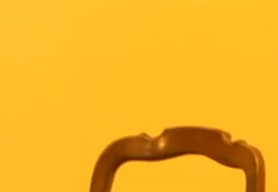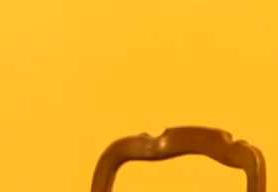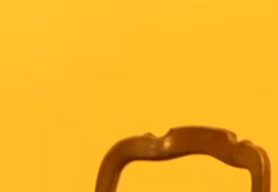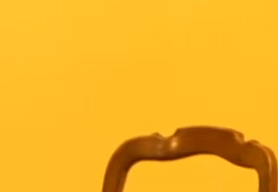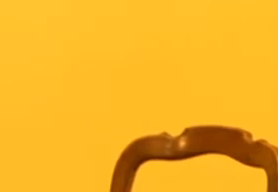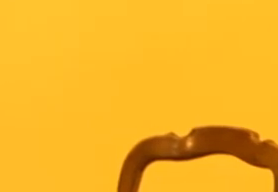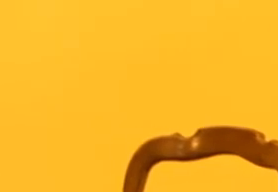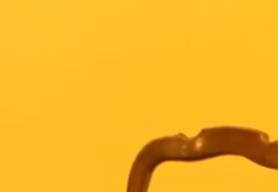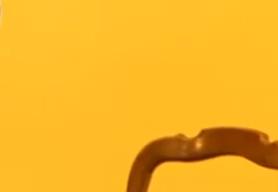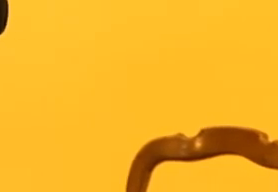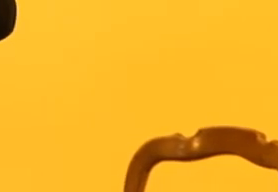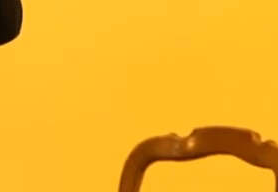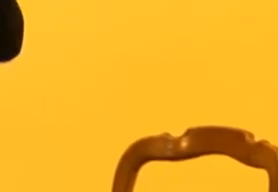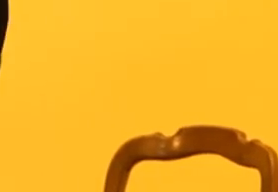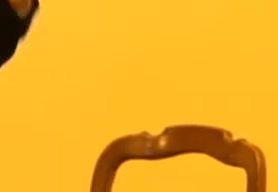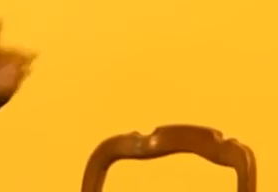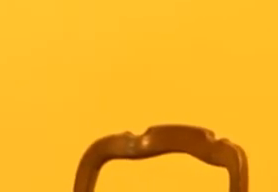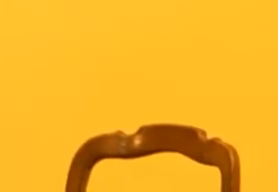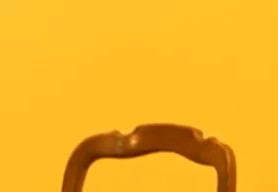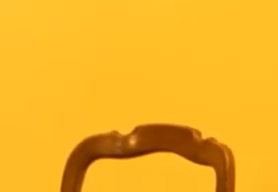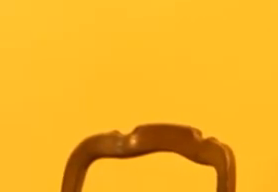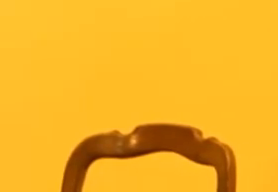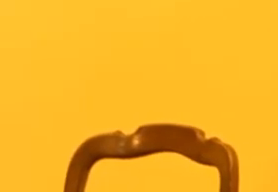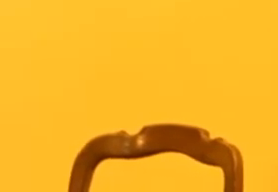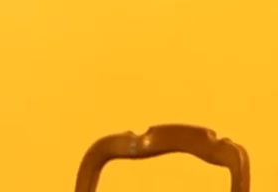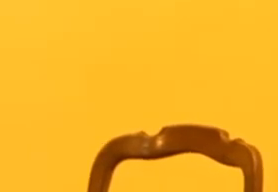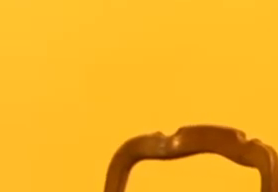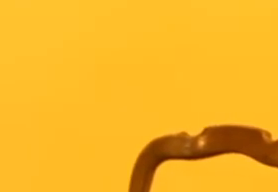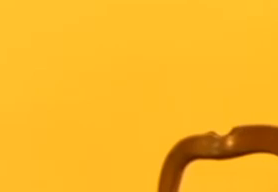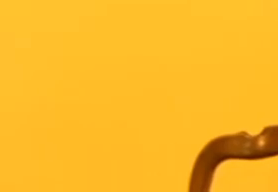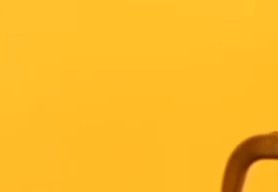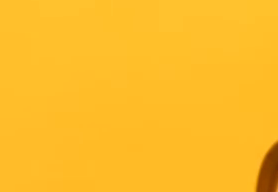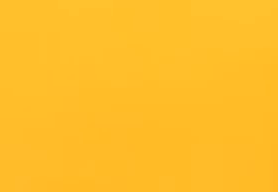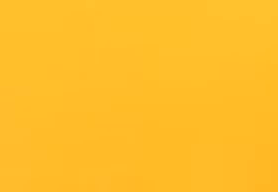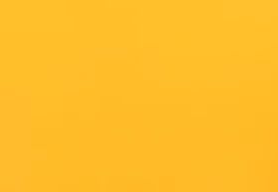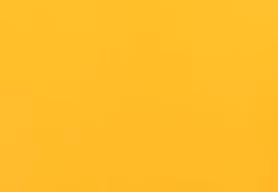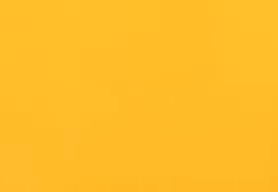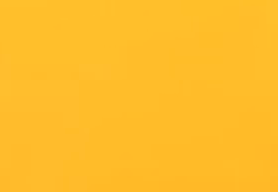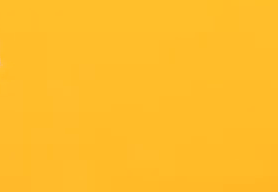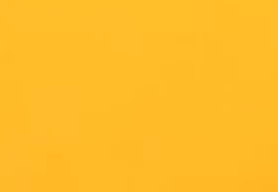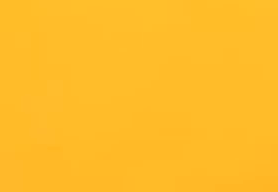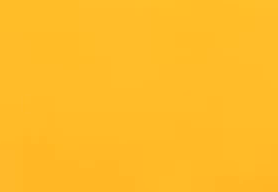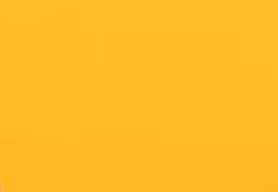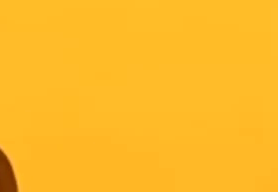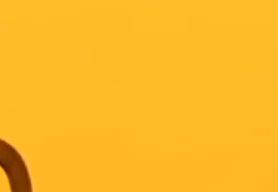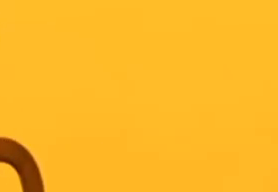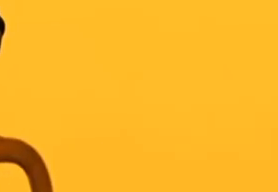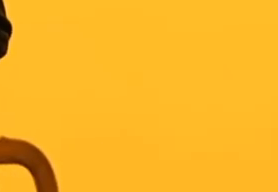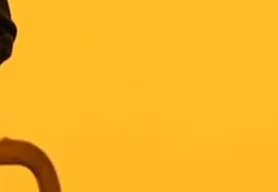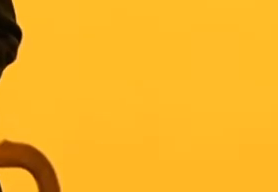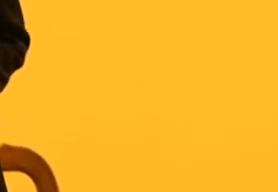de menos. Y nada, como comentaba Larisa, les vengo a hablar un poco del racismo